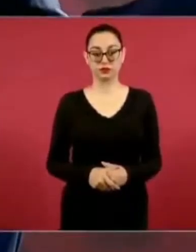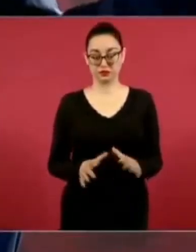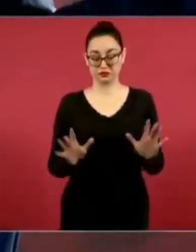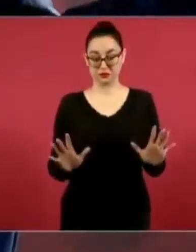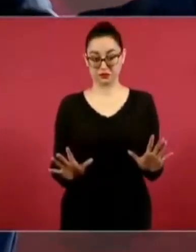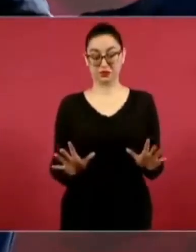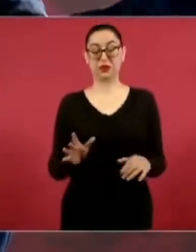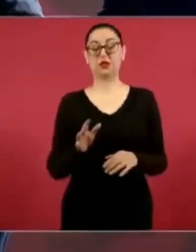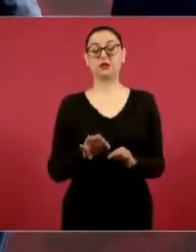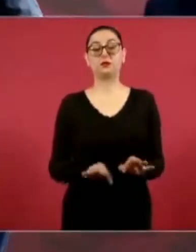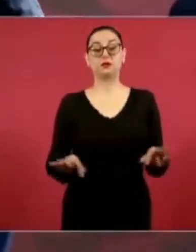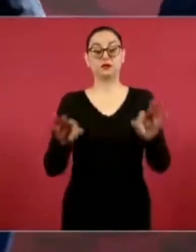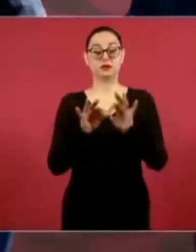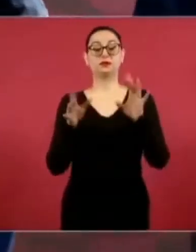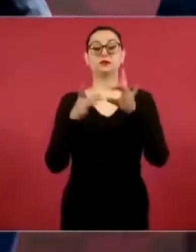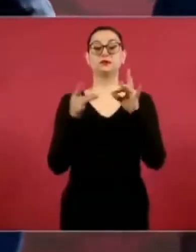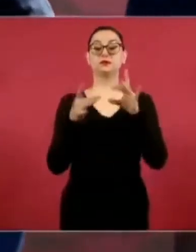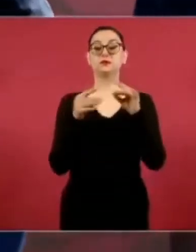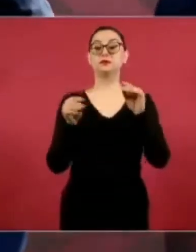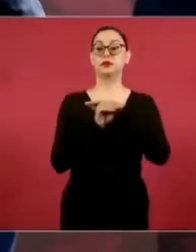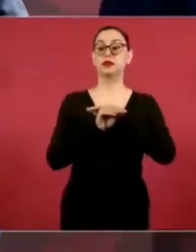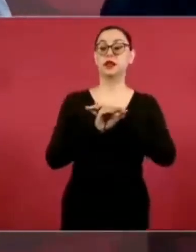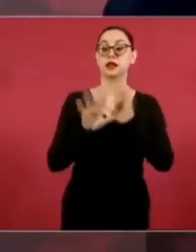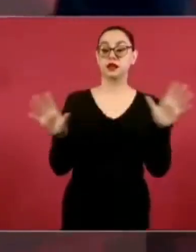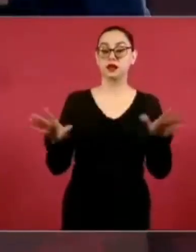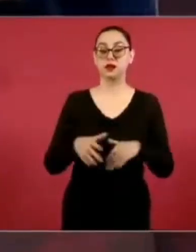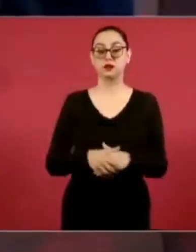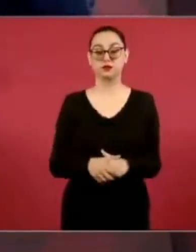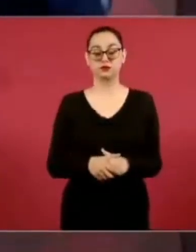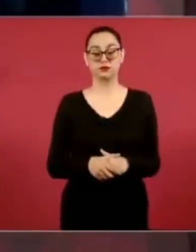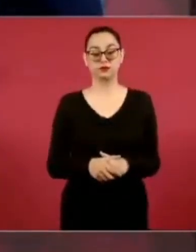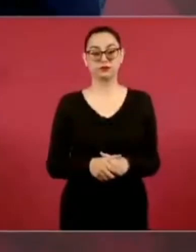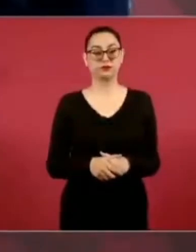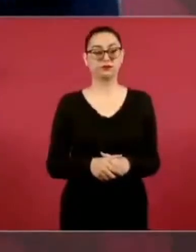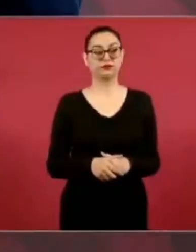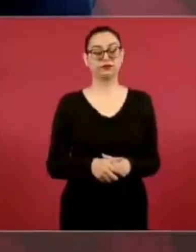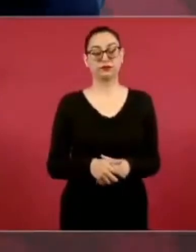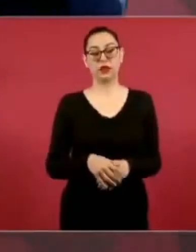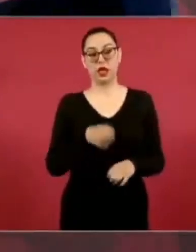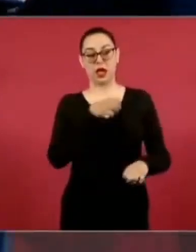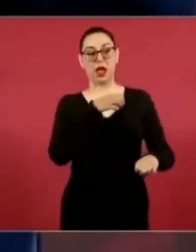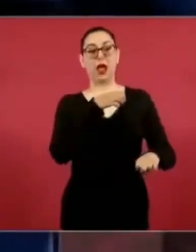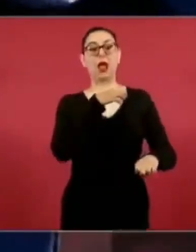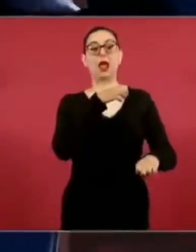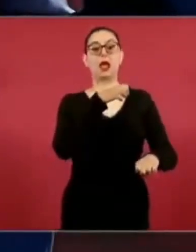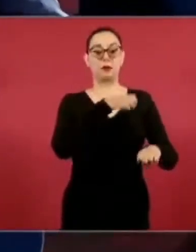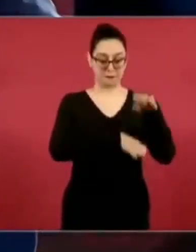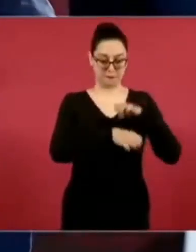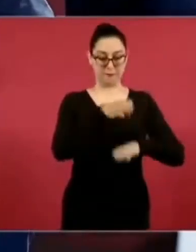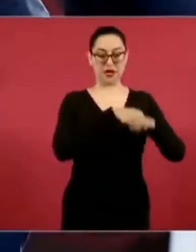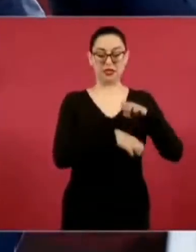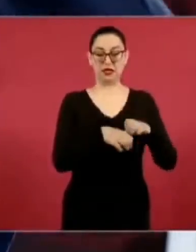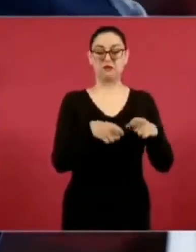o las empresas con más poder económico en México son también